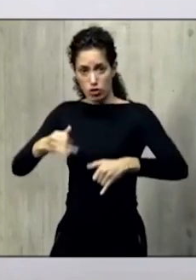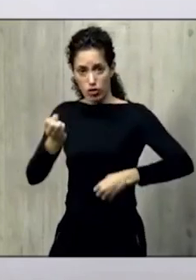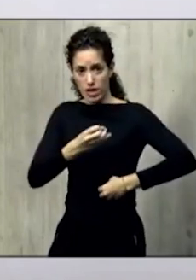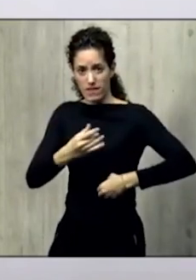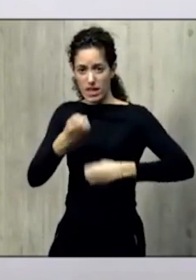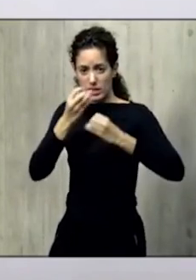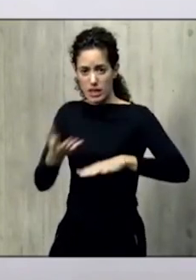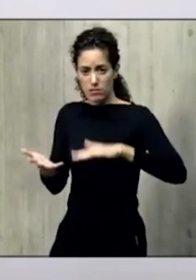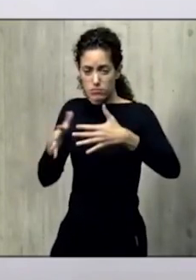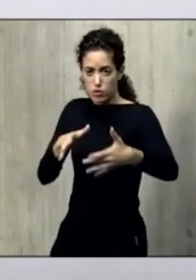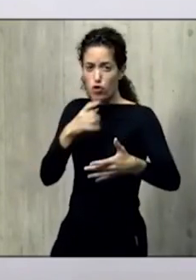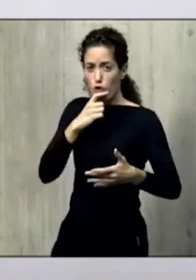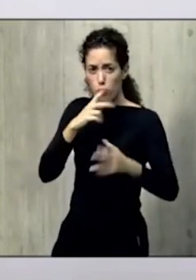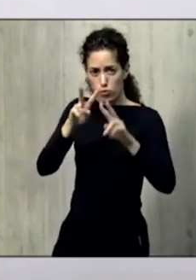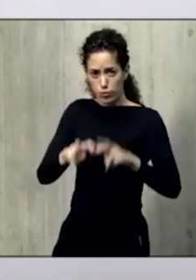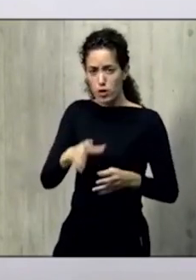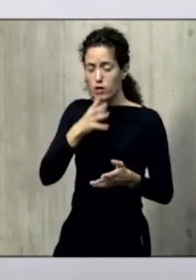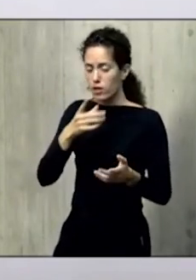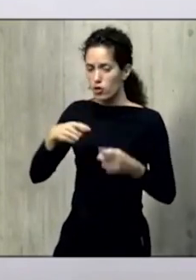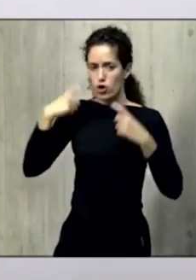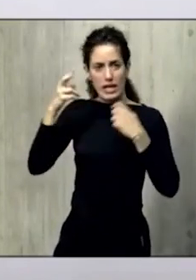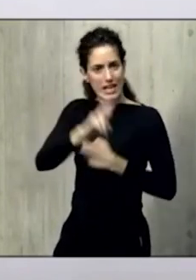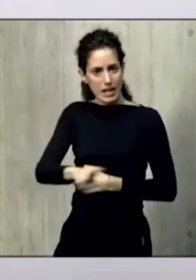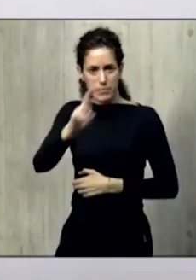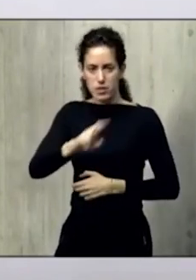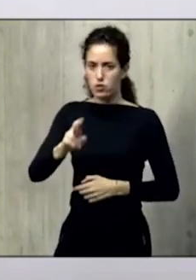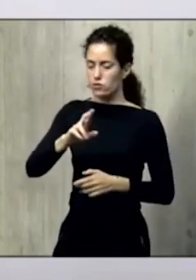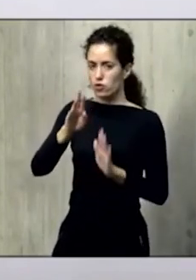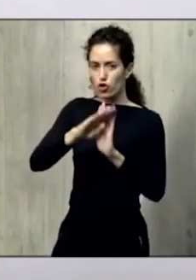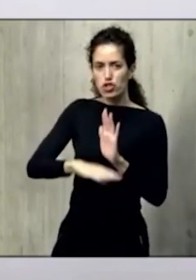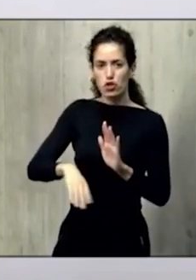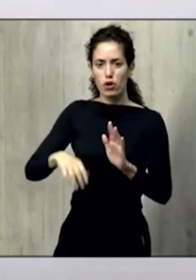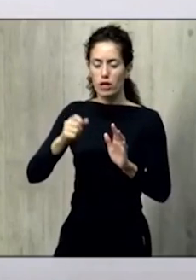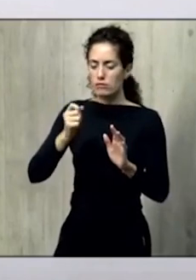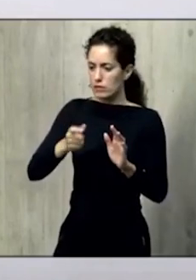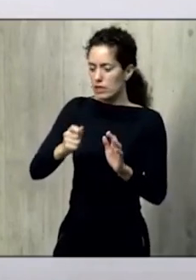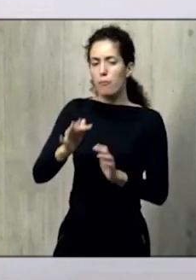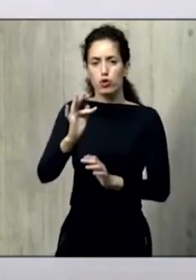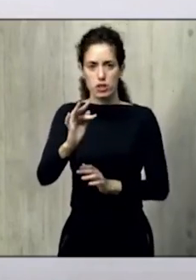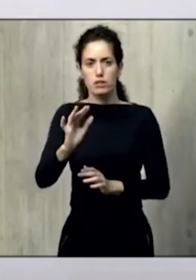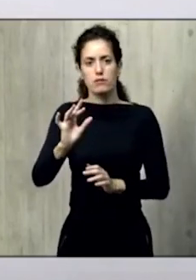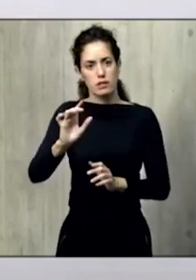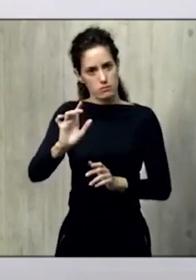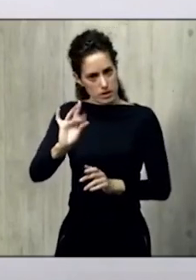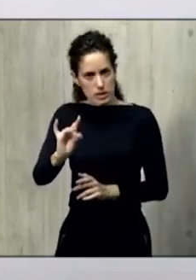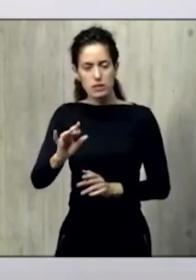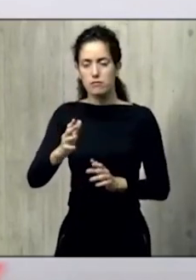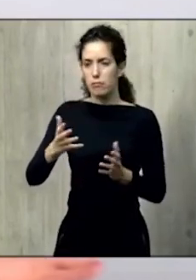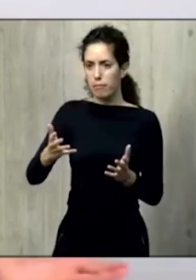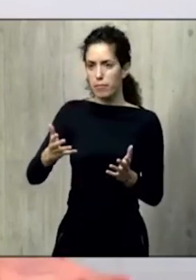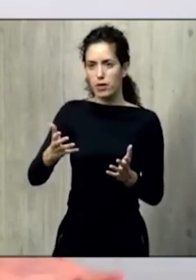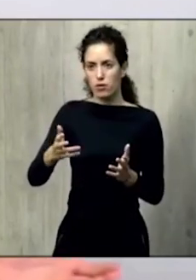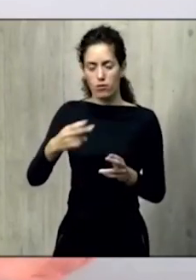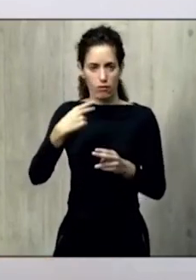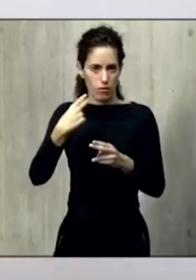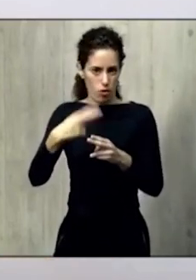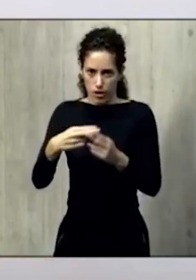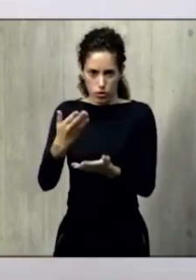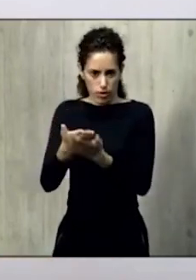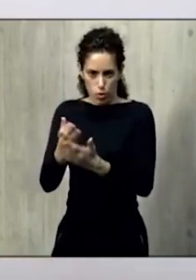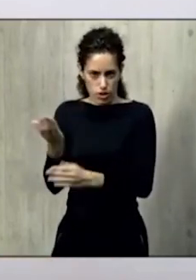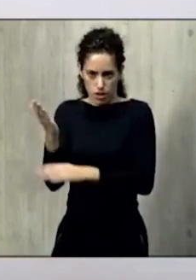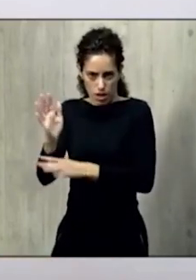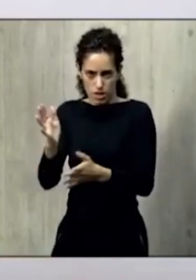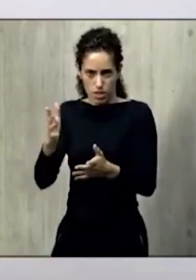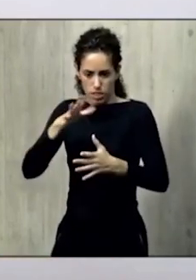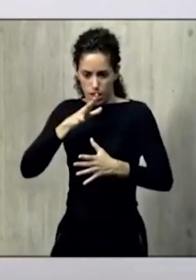porque ya digo, insisto mucho en esta idea, las condiciones son cada vez más favorables, pero ya vemos los datos, además lo demuestran, ¿no?